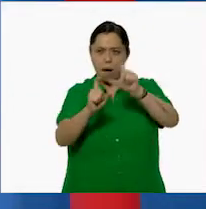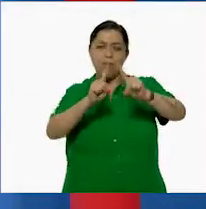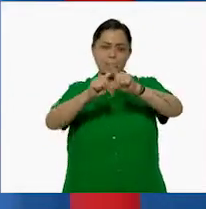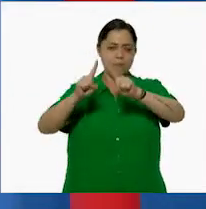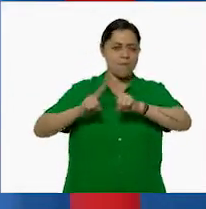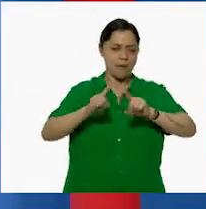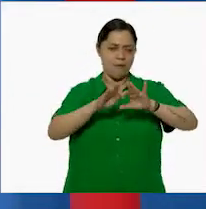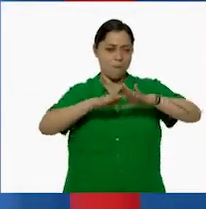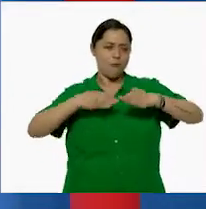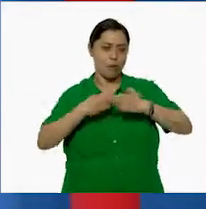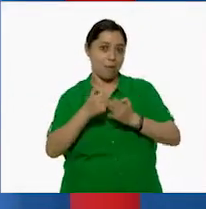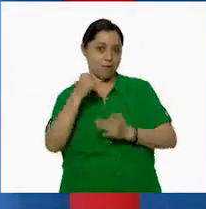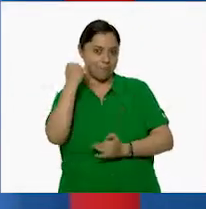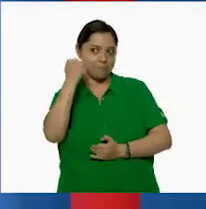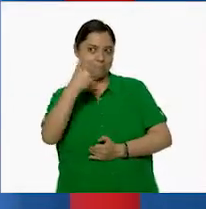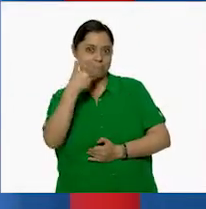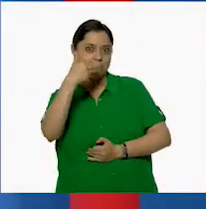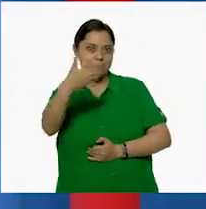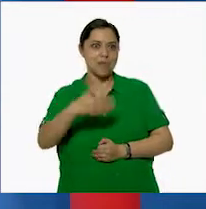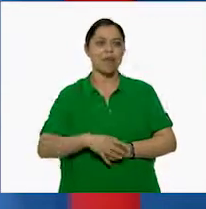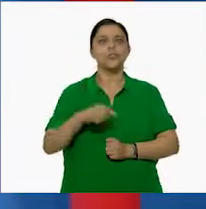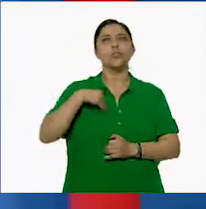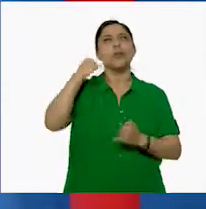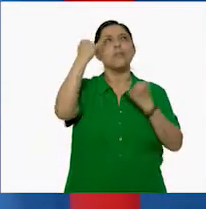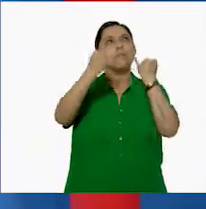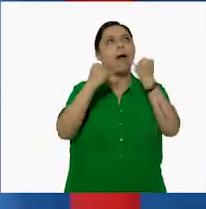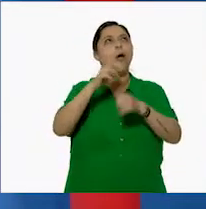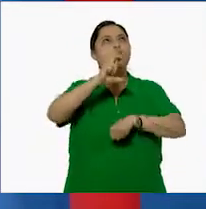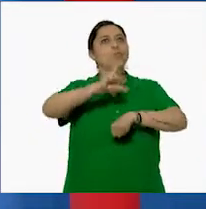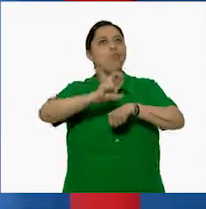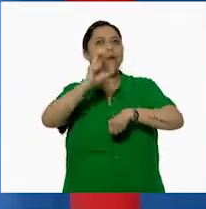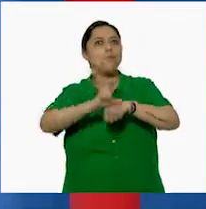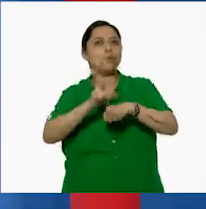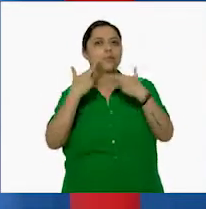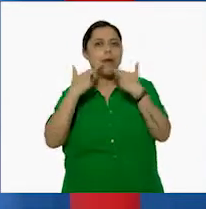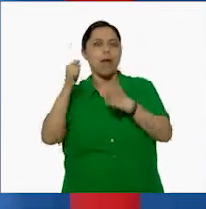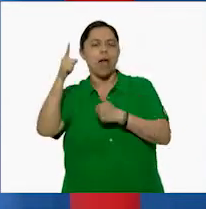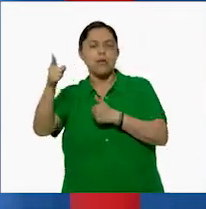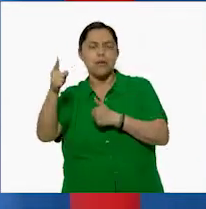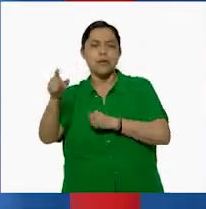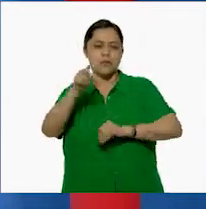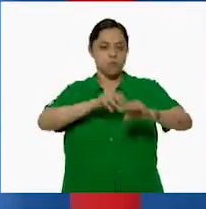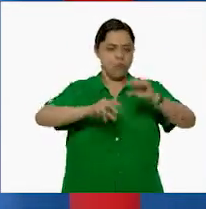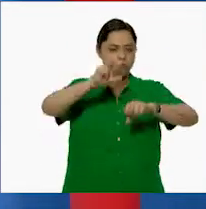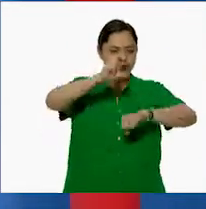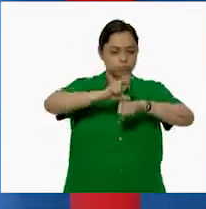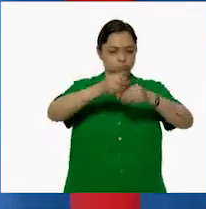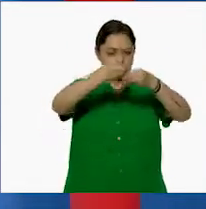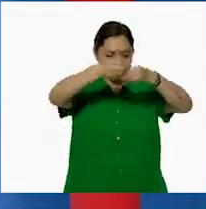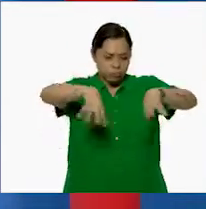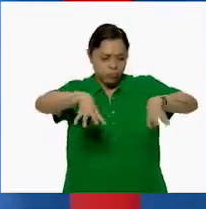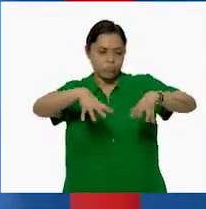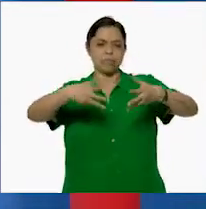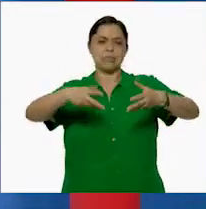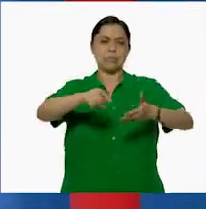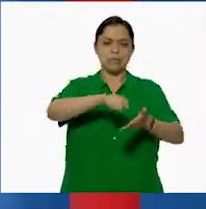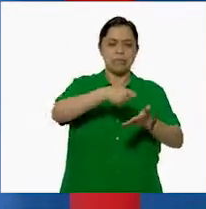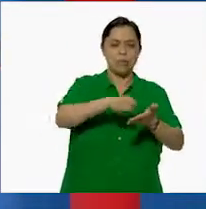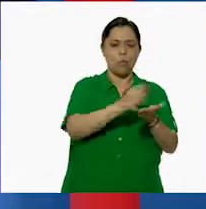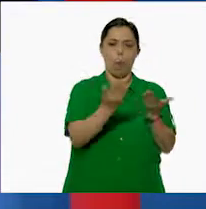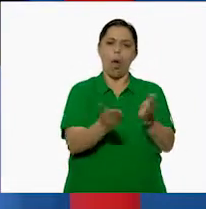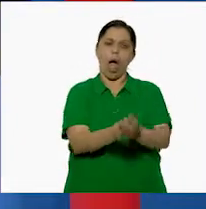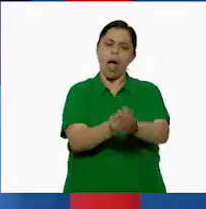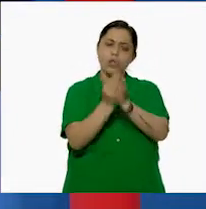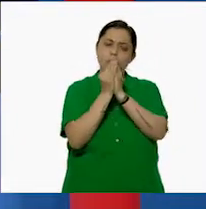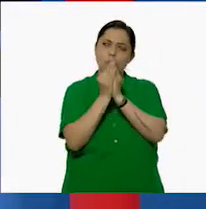que ya me estoy imaginando esos huevos de rancho revueltos o estrellados. O en una torta.